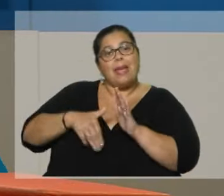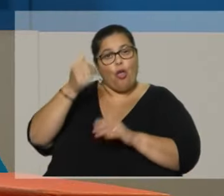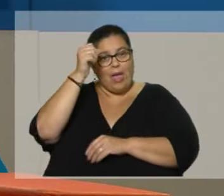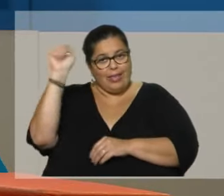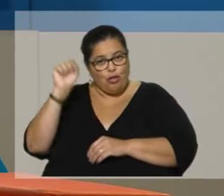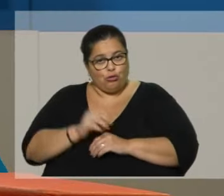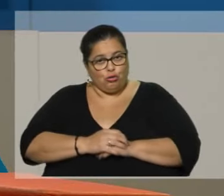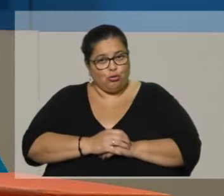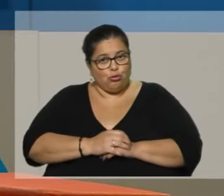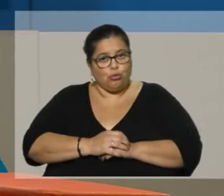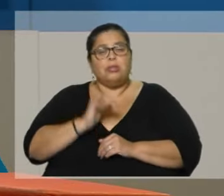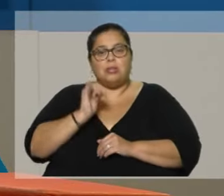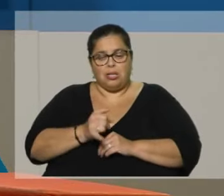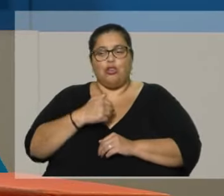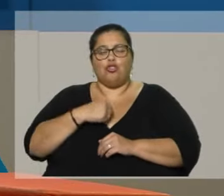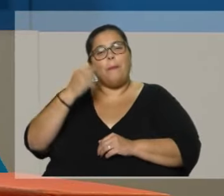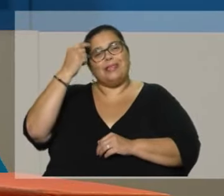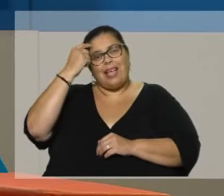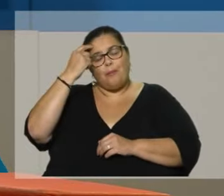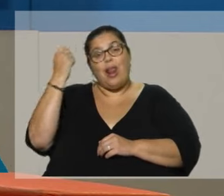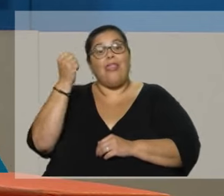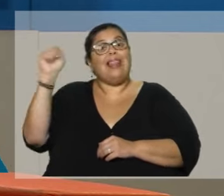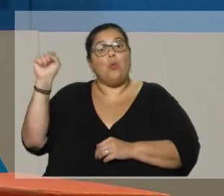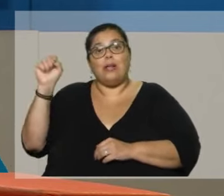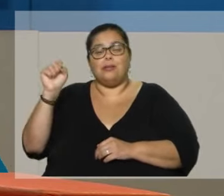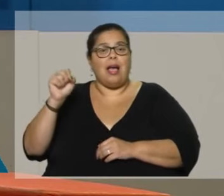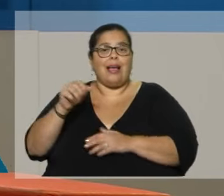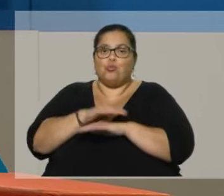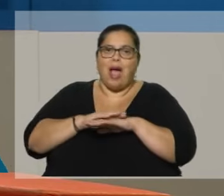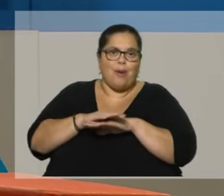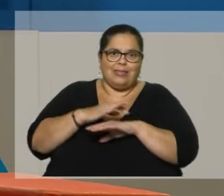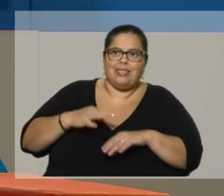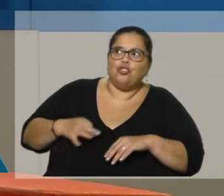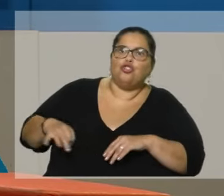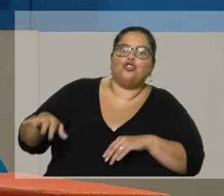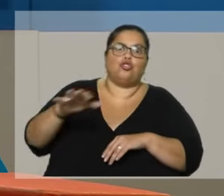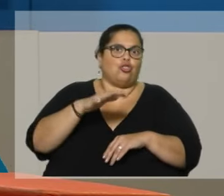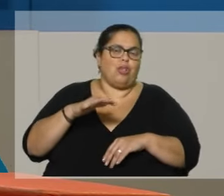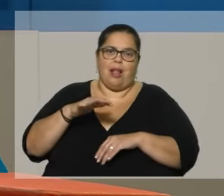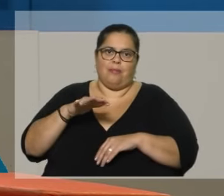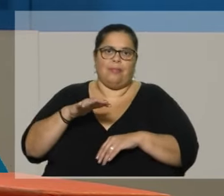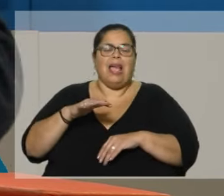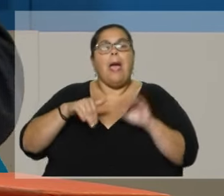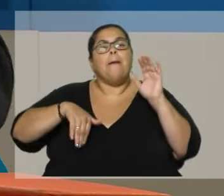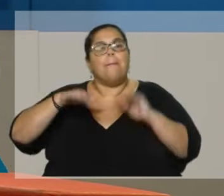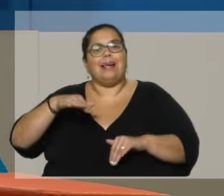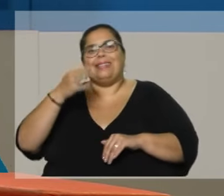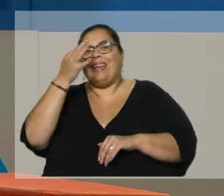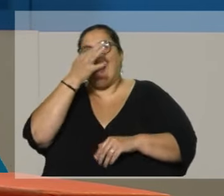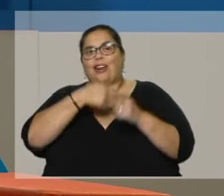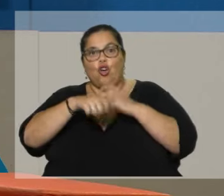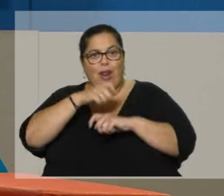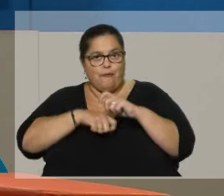Nosotros creemos que la delincuencia tiene una base social innegable, sobre todo el narcotráfico, que es lo que últimamente está